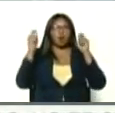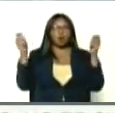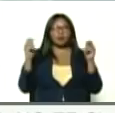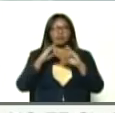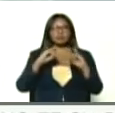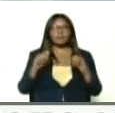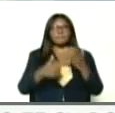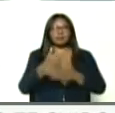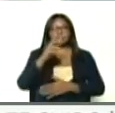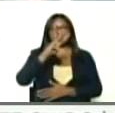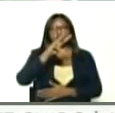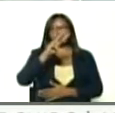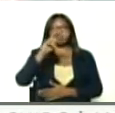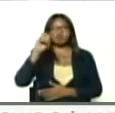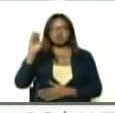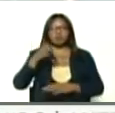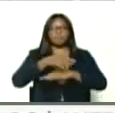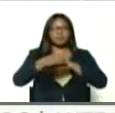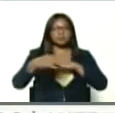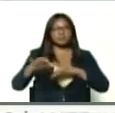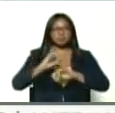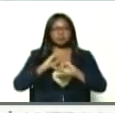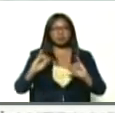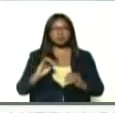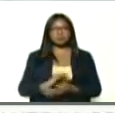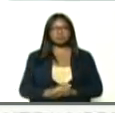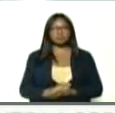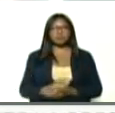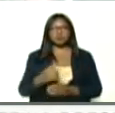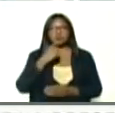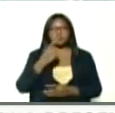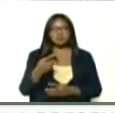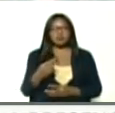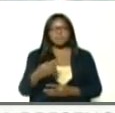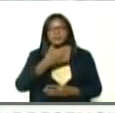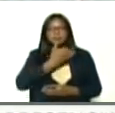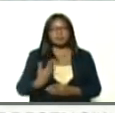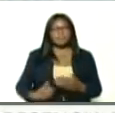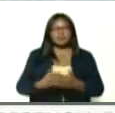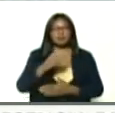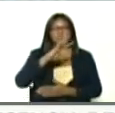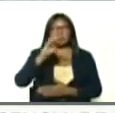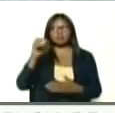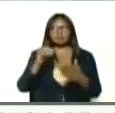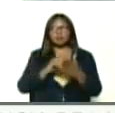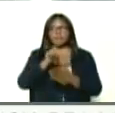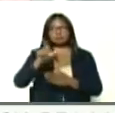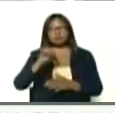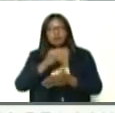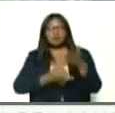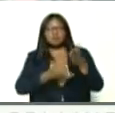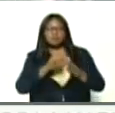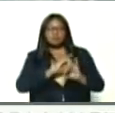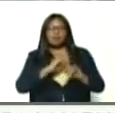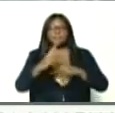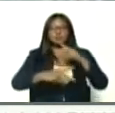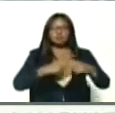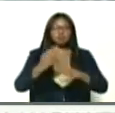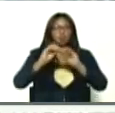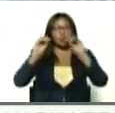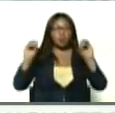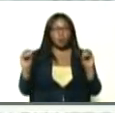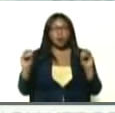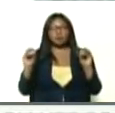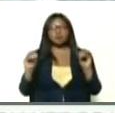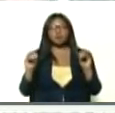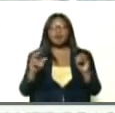más de 200, municipios, la república, quiero decirle, presidente, que más de 40 mil, personas, ya hemos registrado, este proceso, de consulta, en